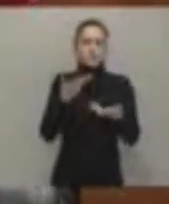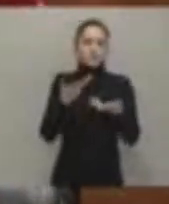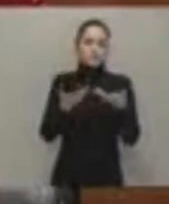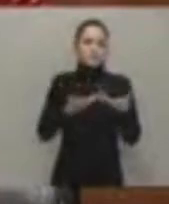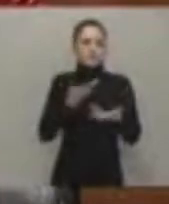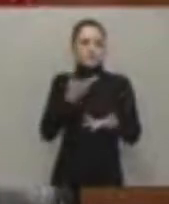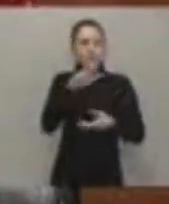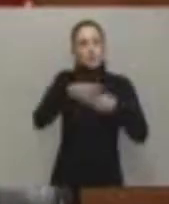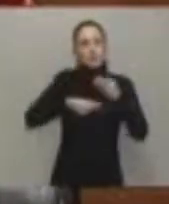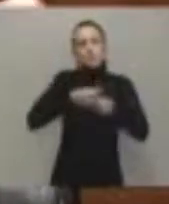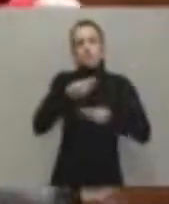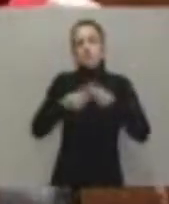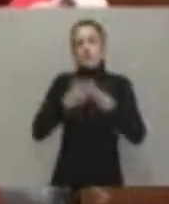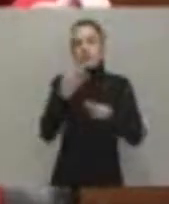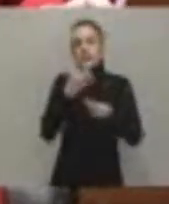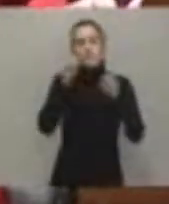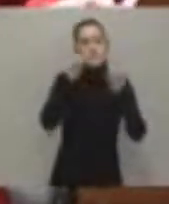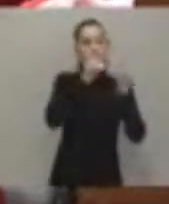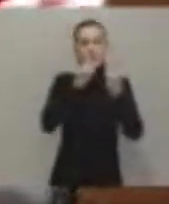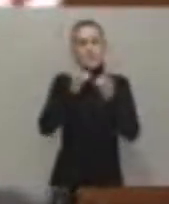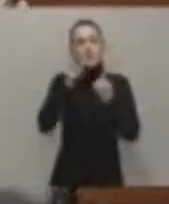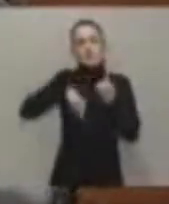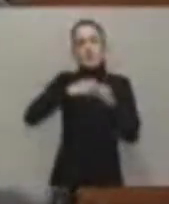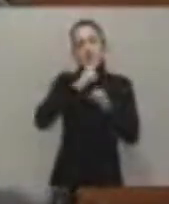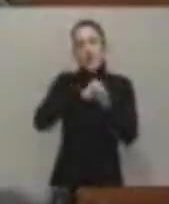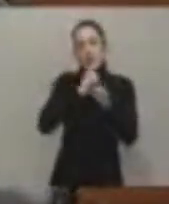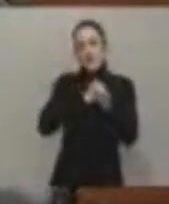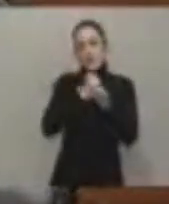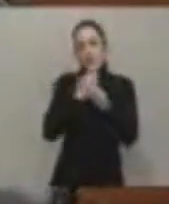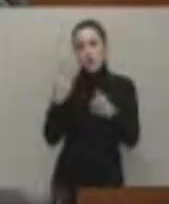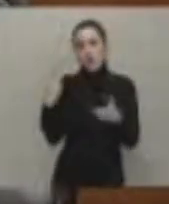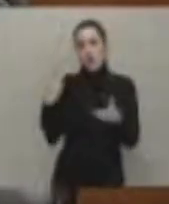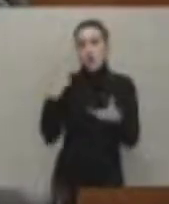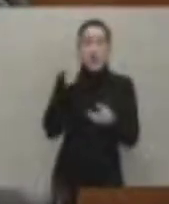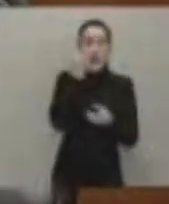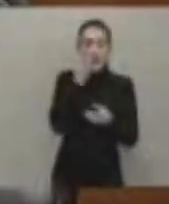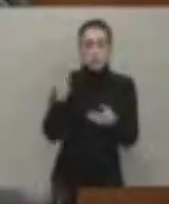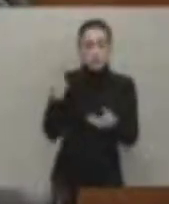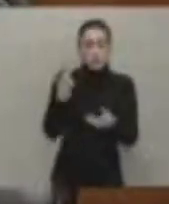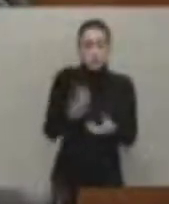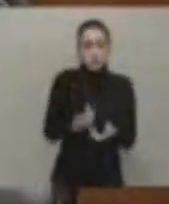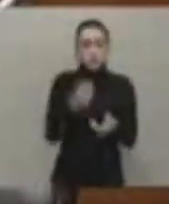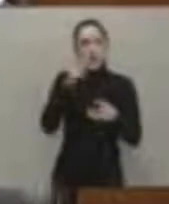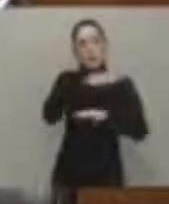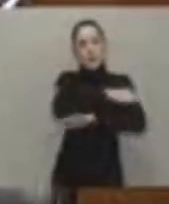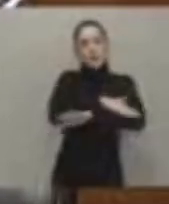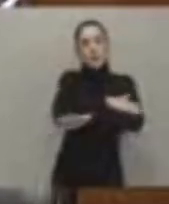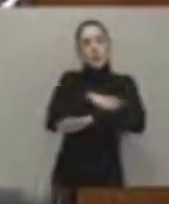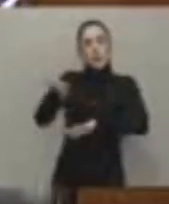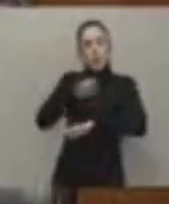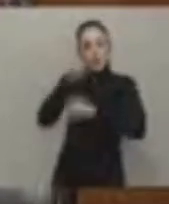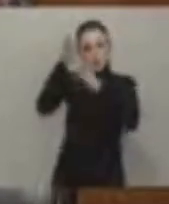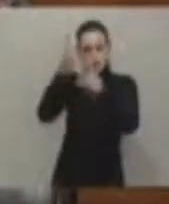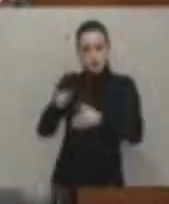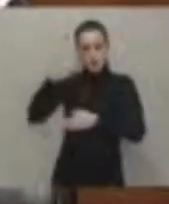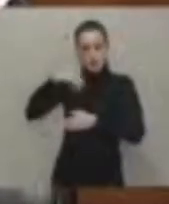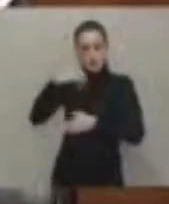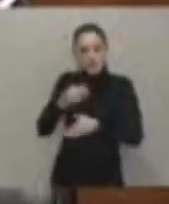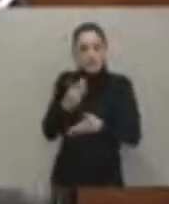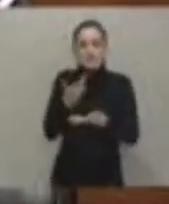en formación y en empleo en estos años en los cuales usted fue presidente, las cantidades son